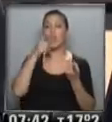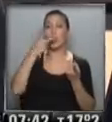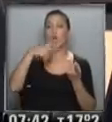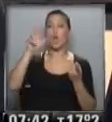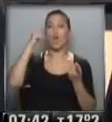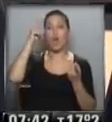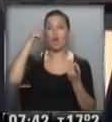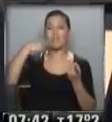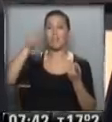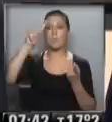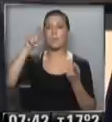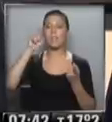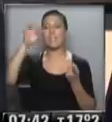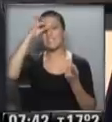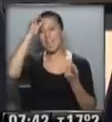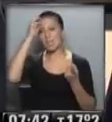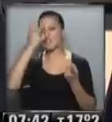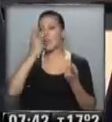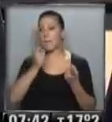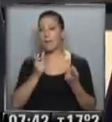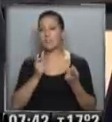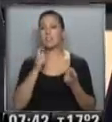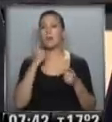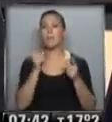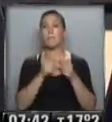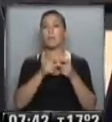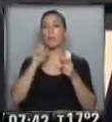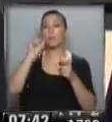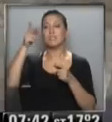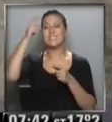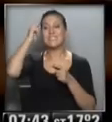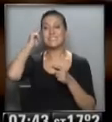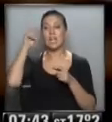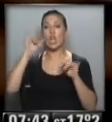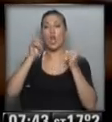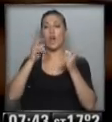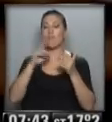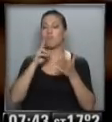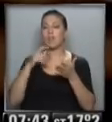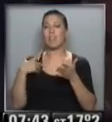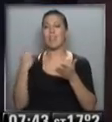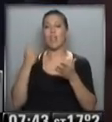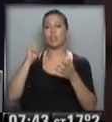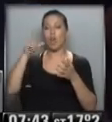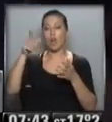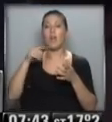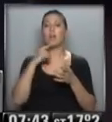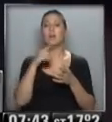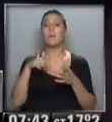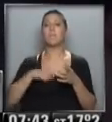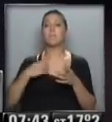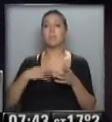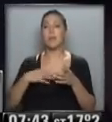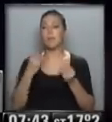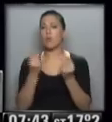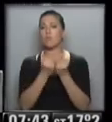edificio que alberga el Teatro San Martín. Esta película chilena de una joven directora chilena, se llama Dominga Sotamayor, ha sido premiada en